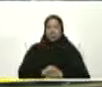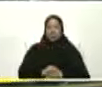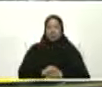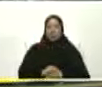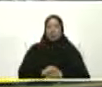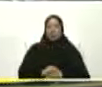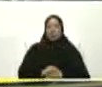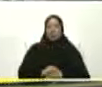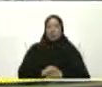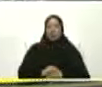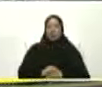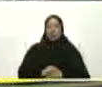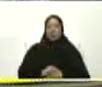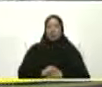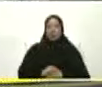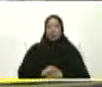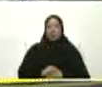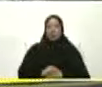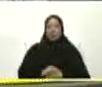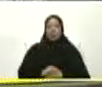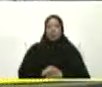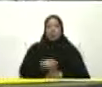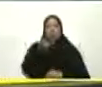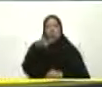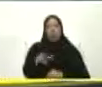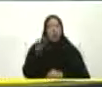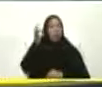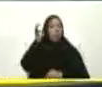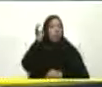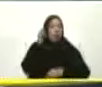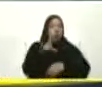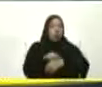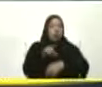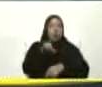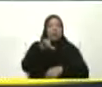Rectora Jessy Divo de Romero